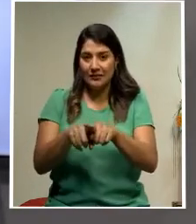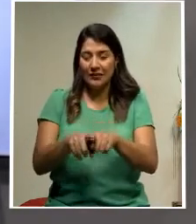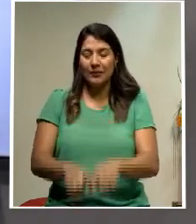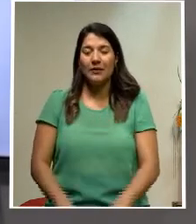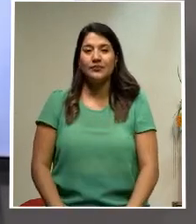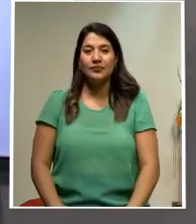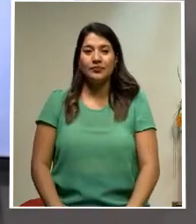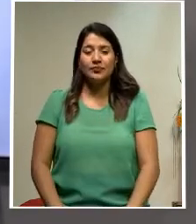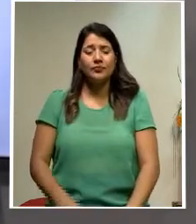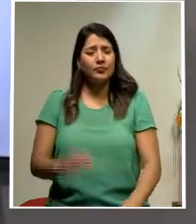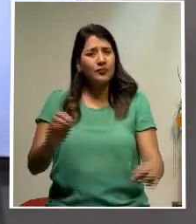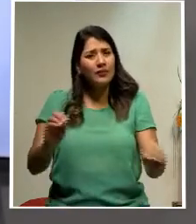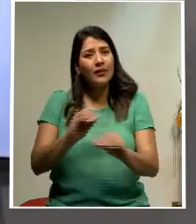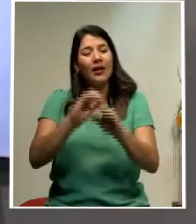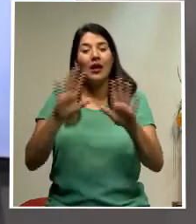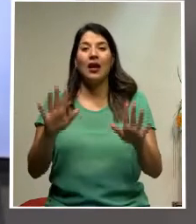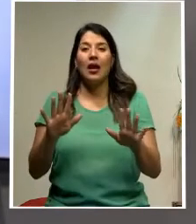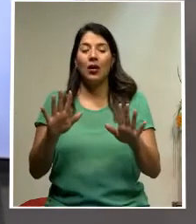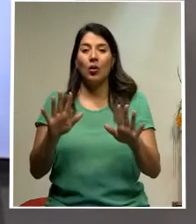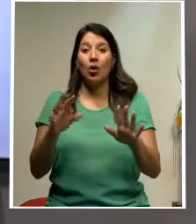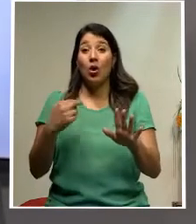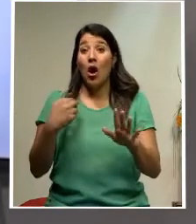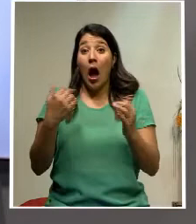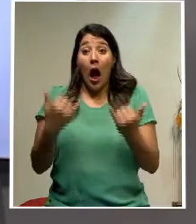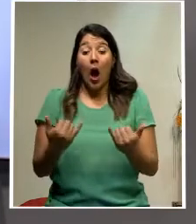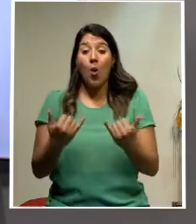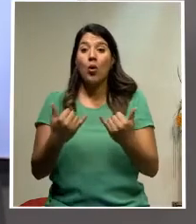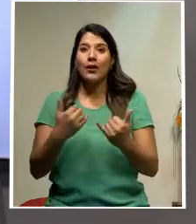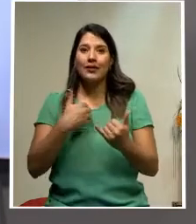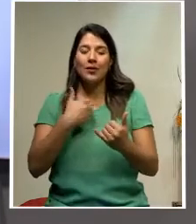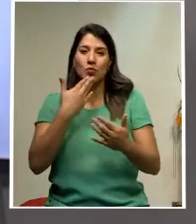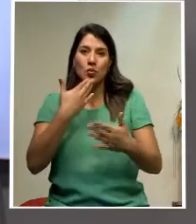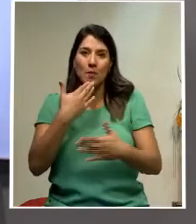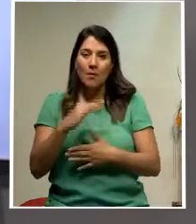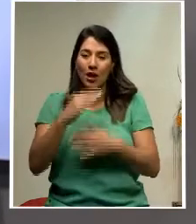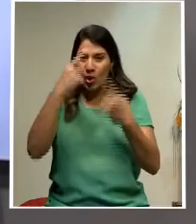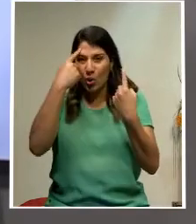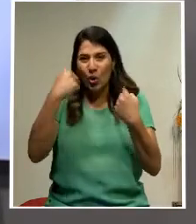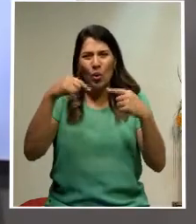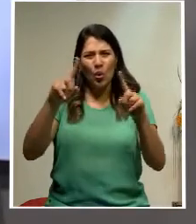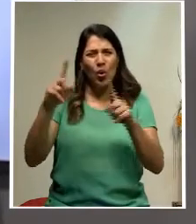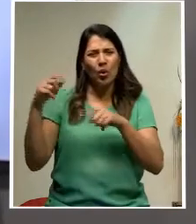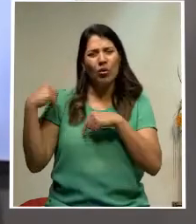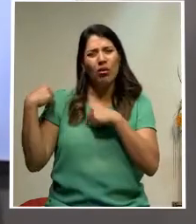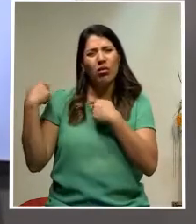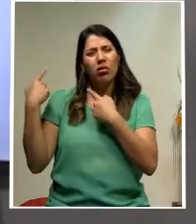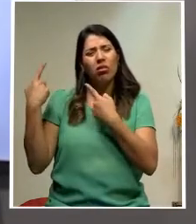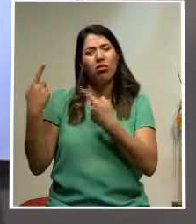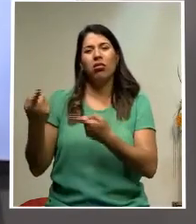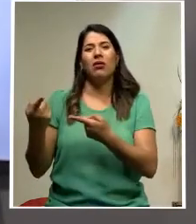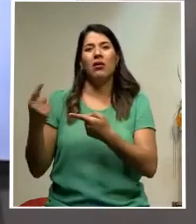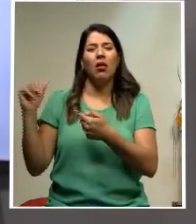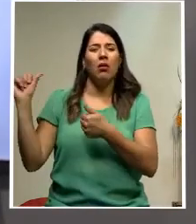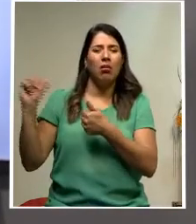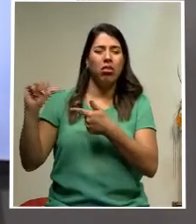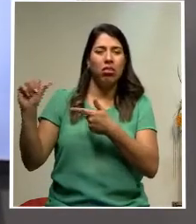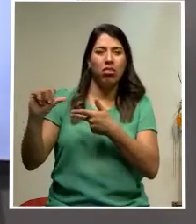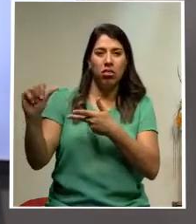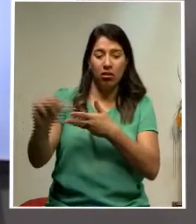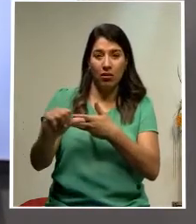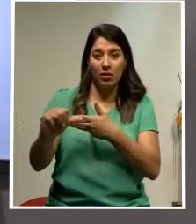Es claro que estamos en un momento de malos resultados que se vienen arrastrando ya desde un tiempo atrás.